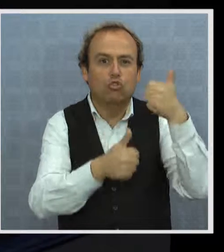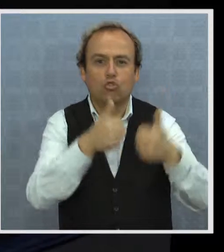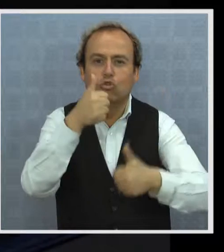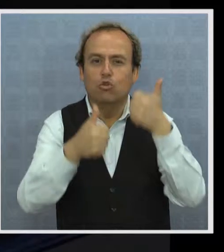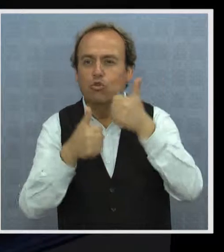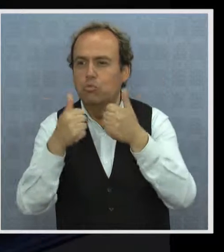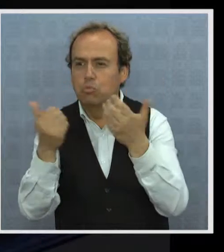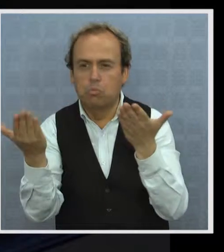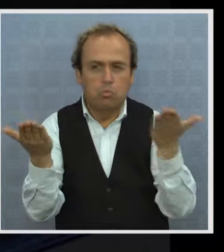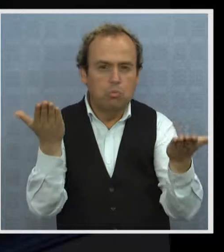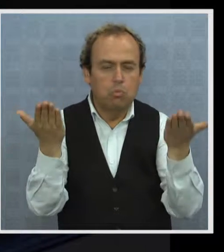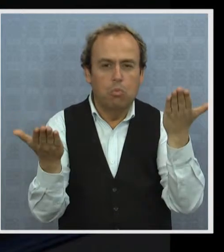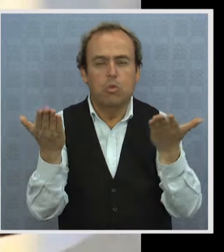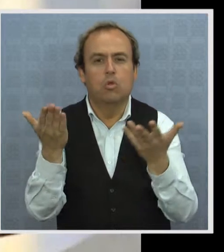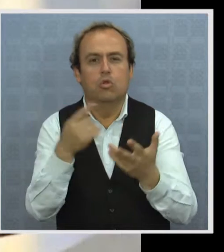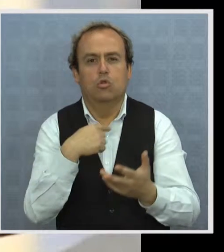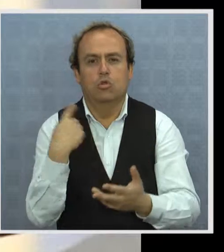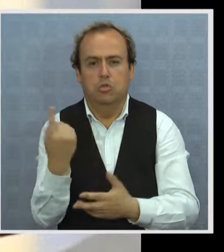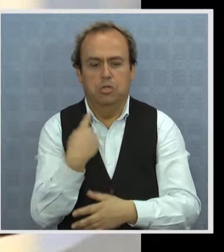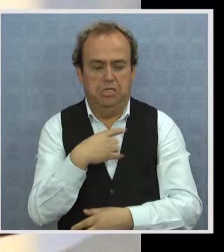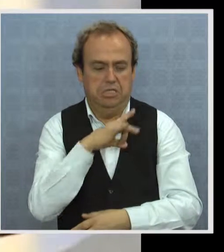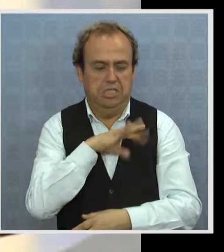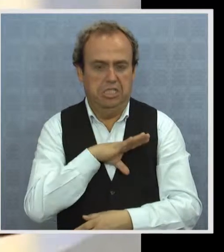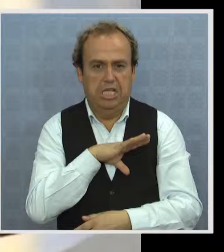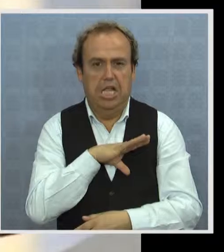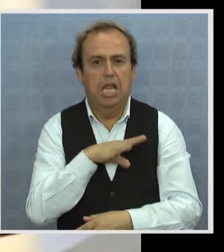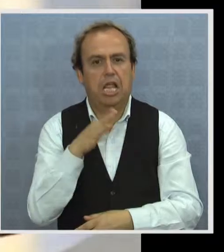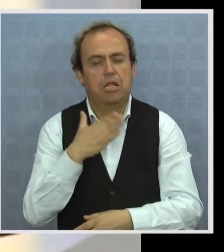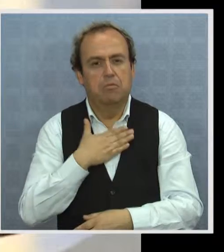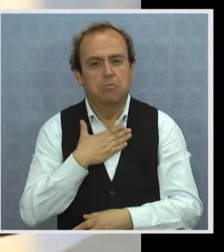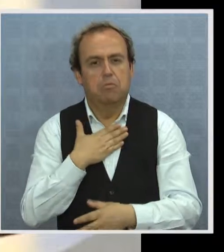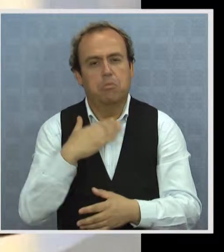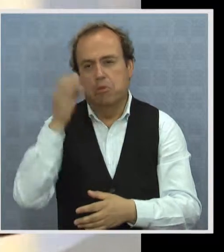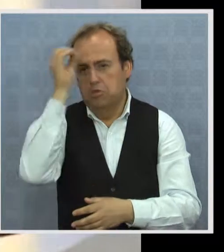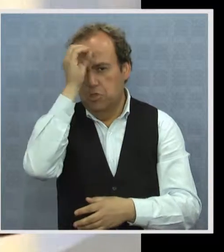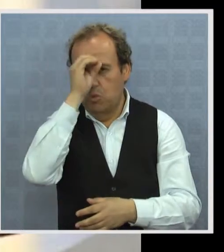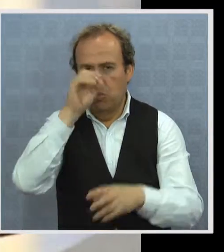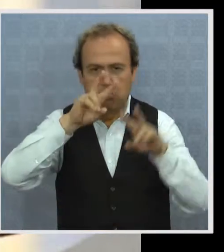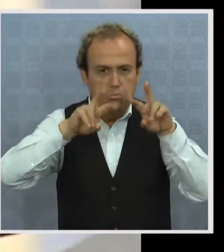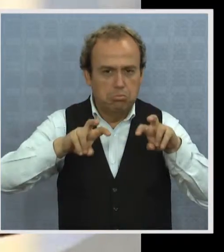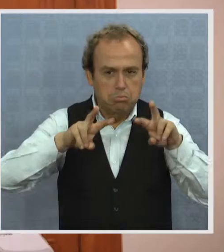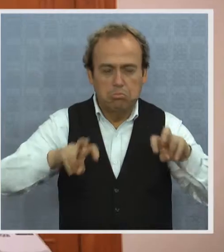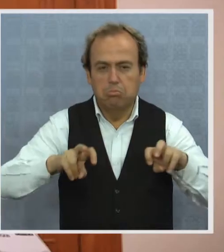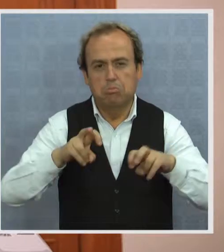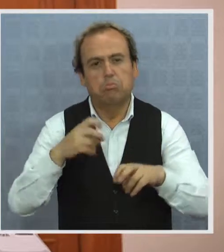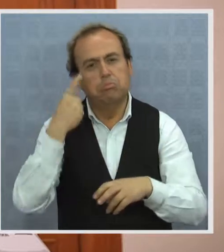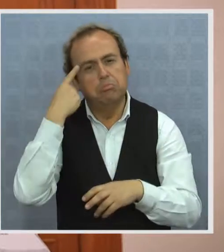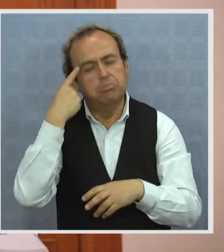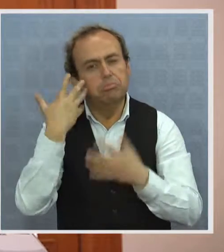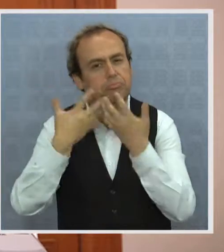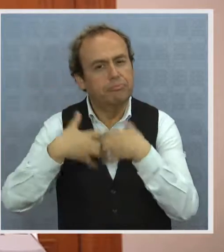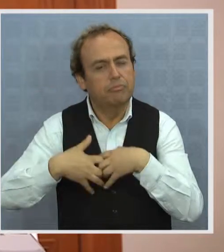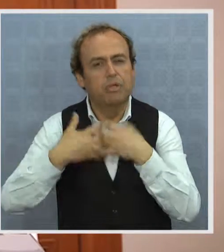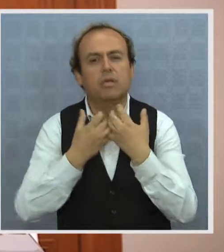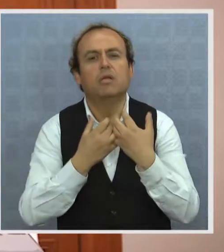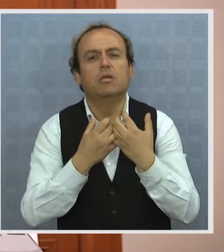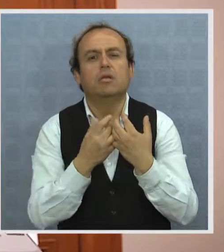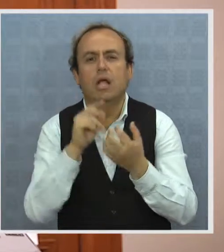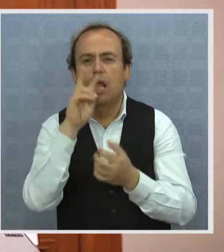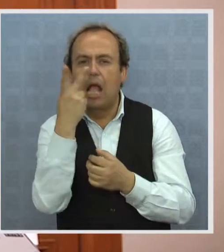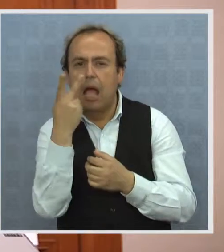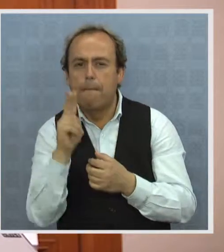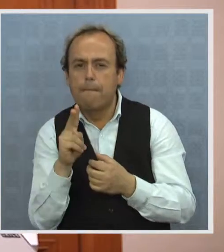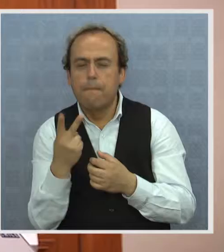mayores diferencias en el trato con nuestro país ni en nuestra región, según los analistas. Los cambios o los